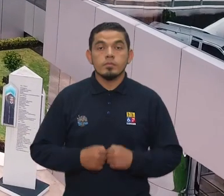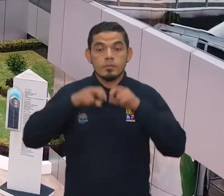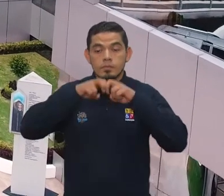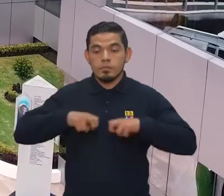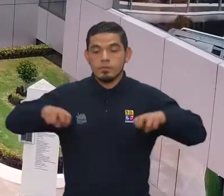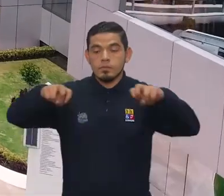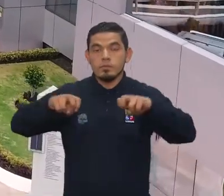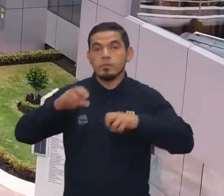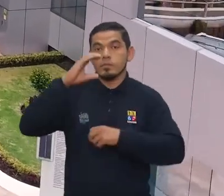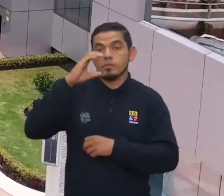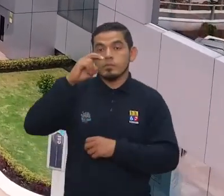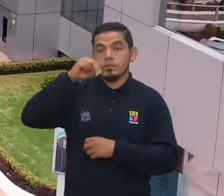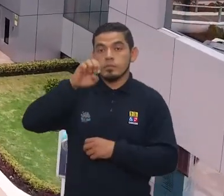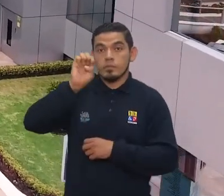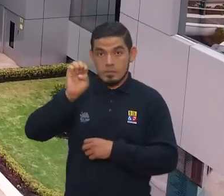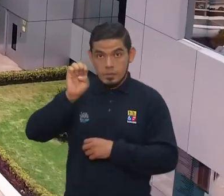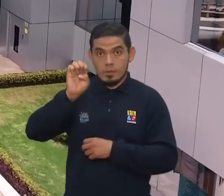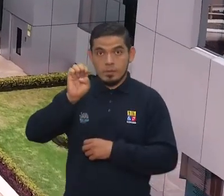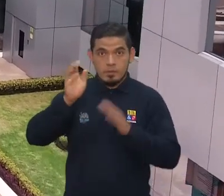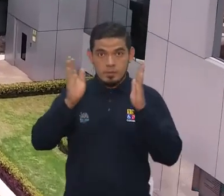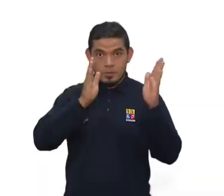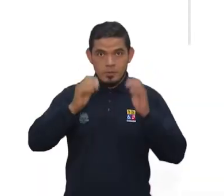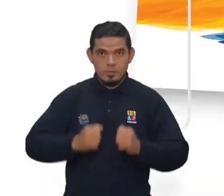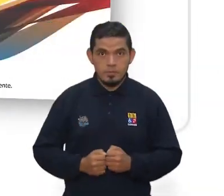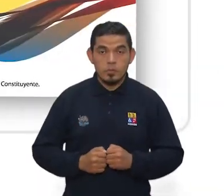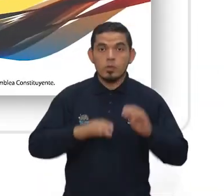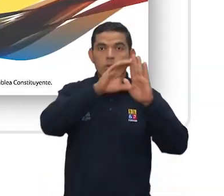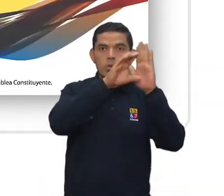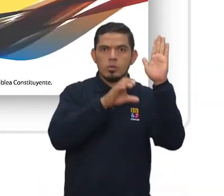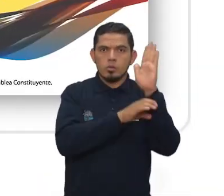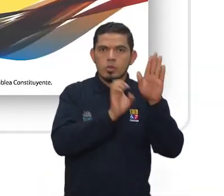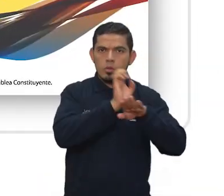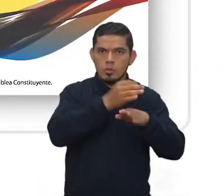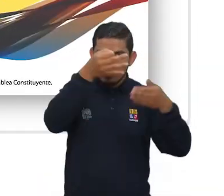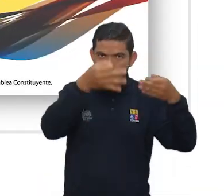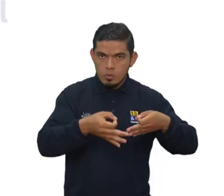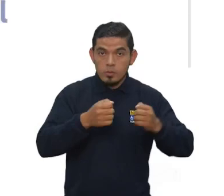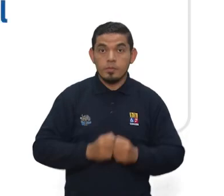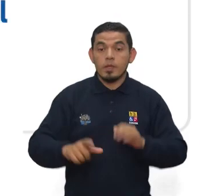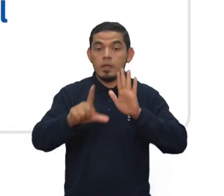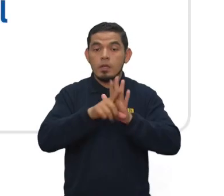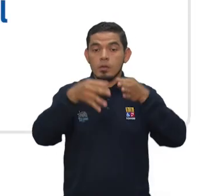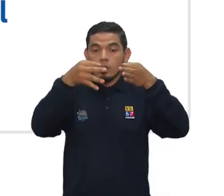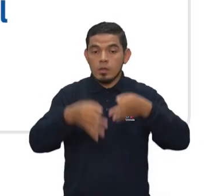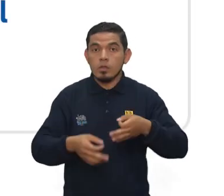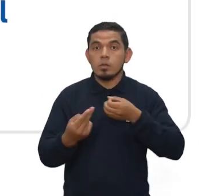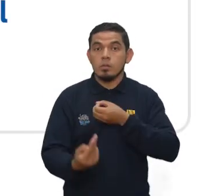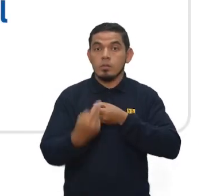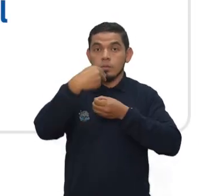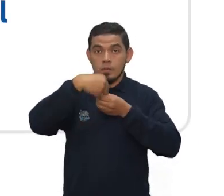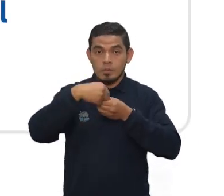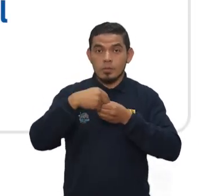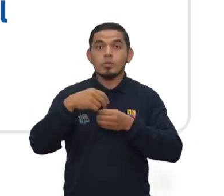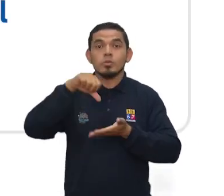El Pleno del Consejo Nacional Electoral Transitorio, en cumplimiento con la Constitución de la República del Ecuador, la Ley Orgánica del Consejo de